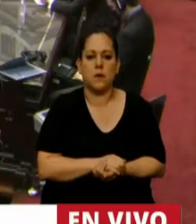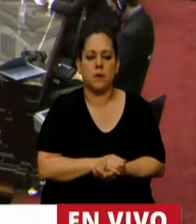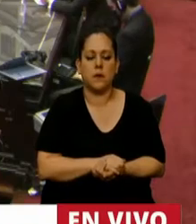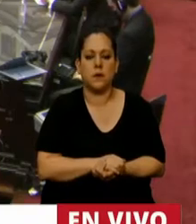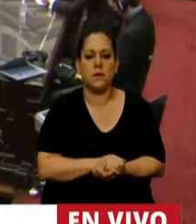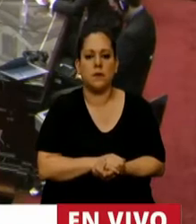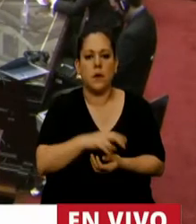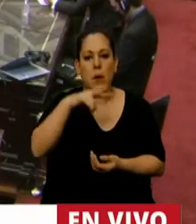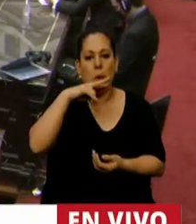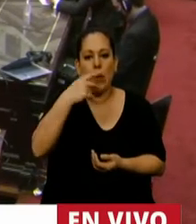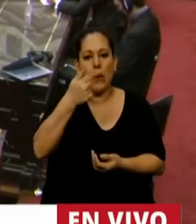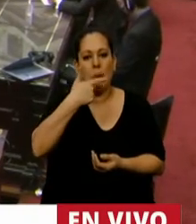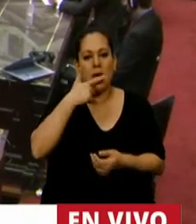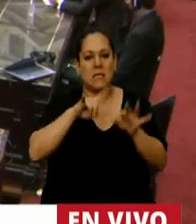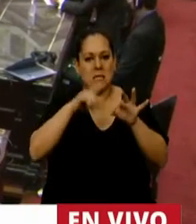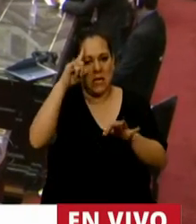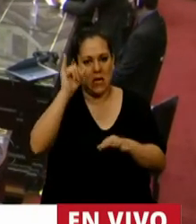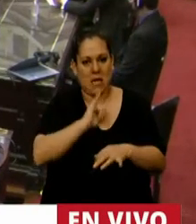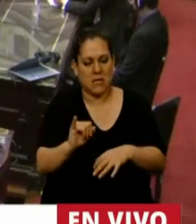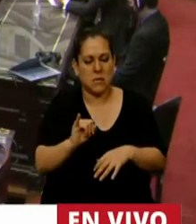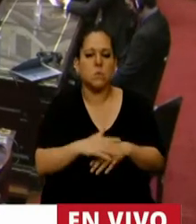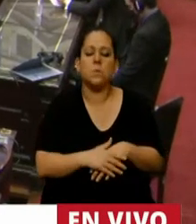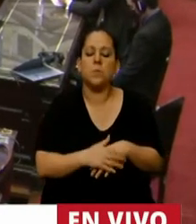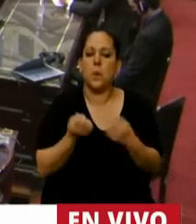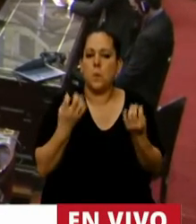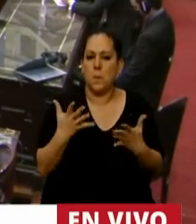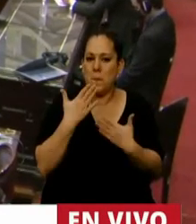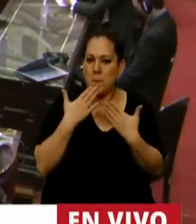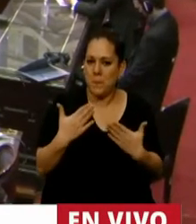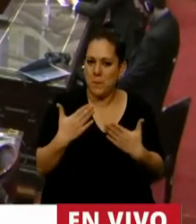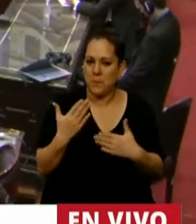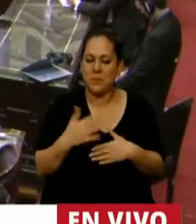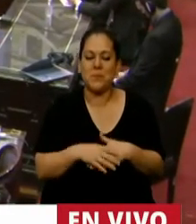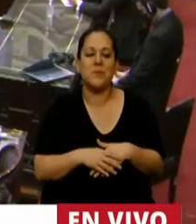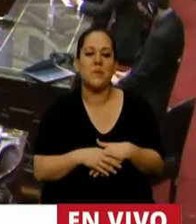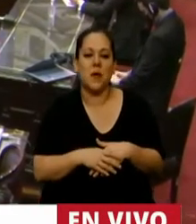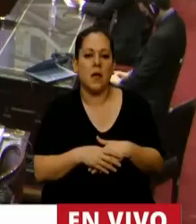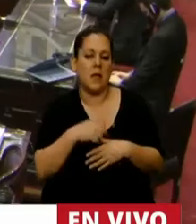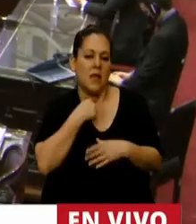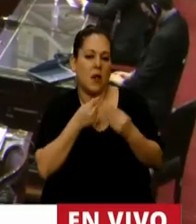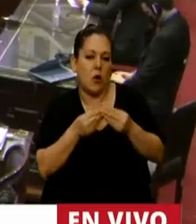Gracias Presidente. Yo quiero comenzar